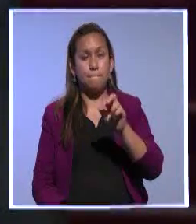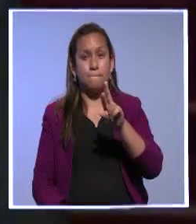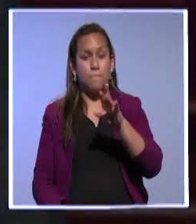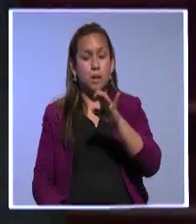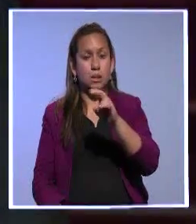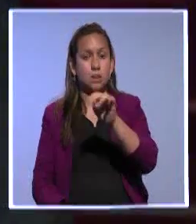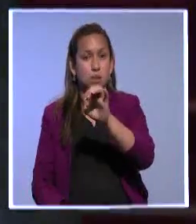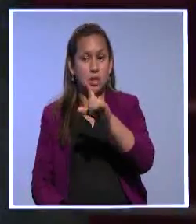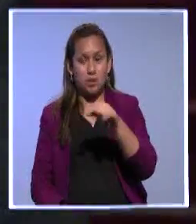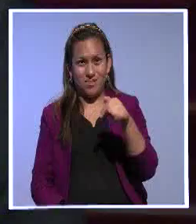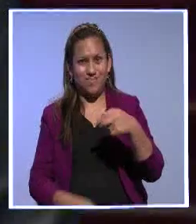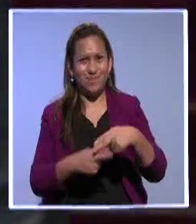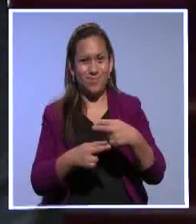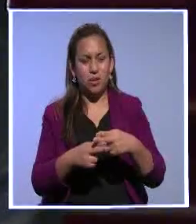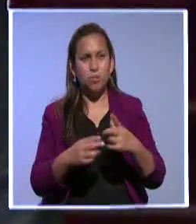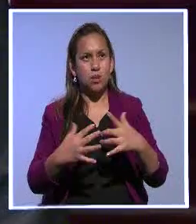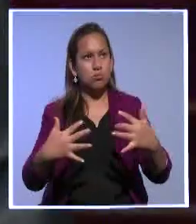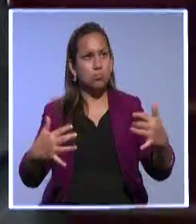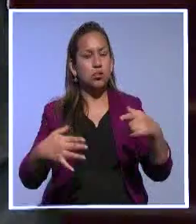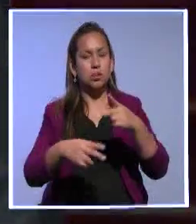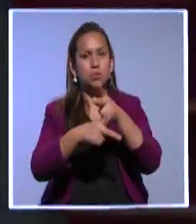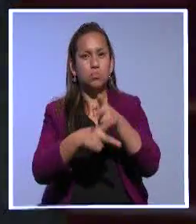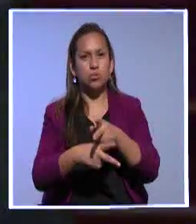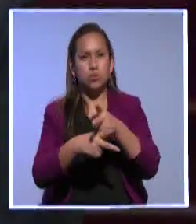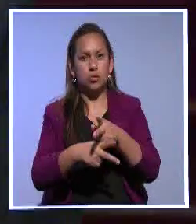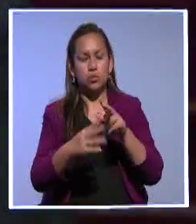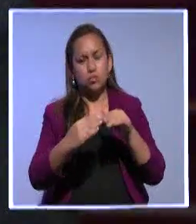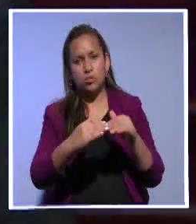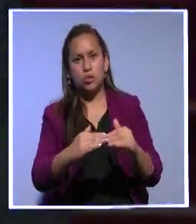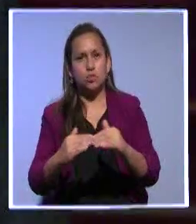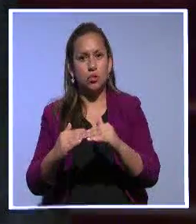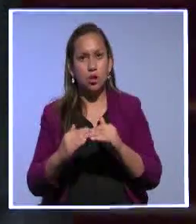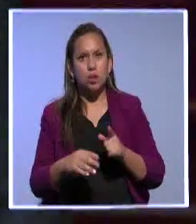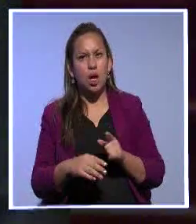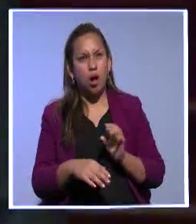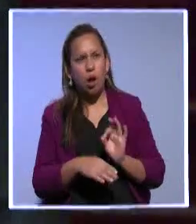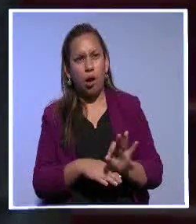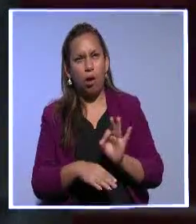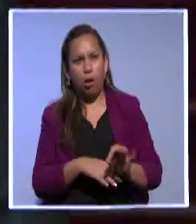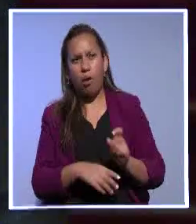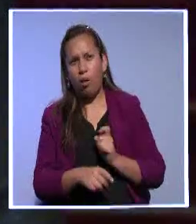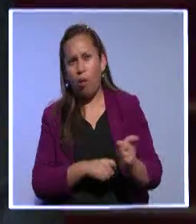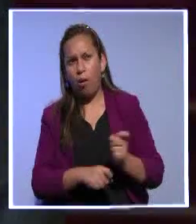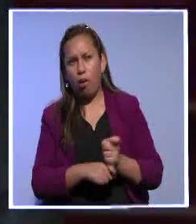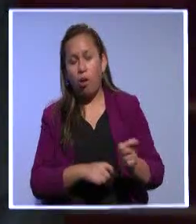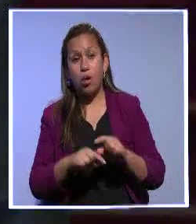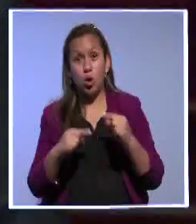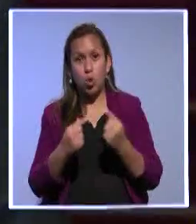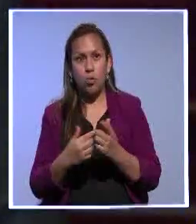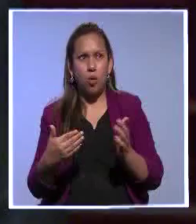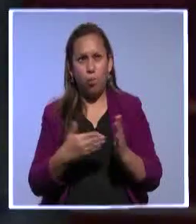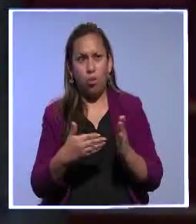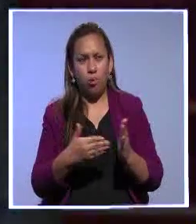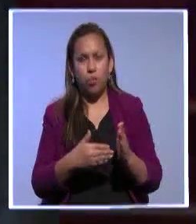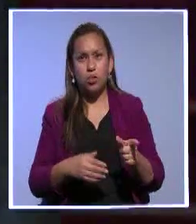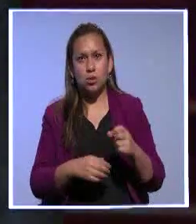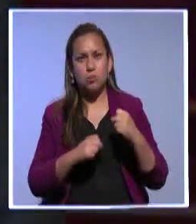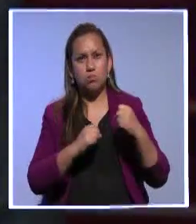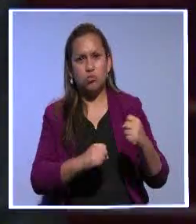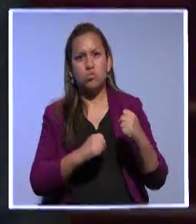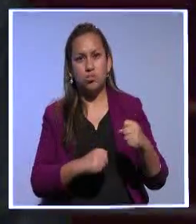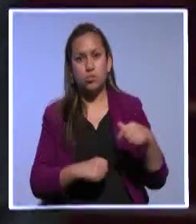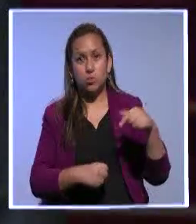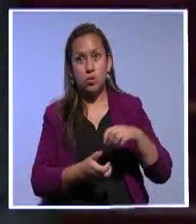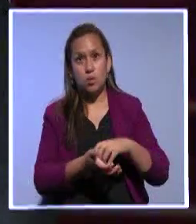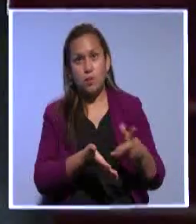de la democracia y no en una herramienta de persecución, porque sí, hay que decirlo, la oposición sabe que su pelea es la Asamblea, porque es la